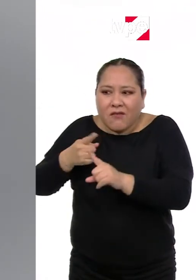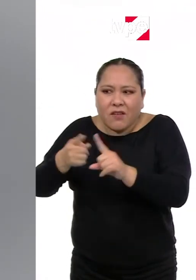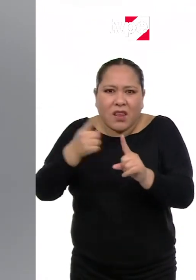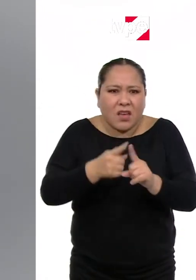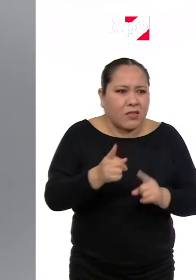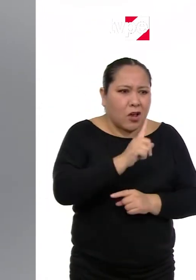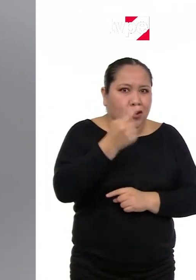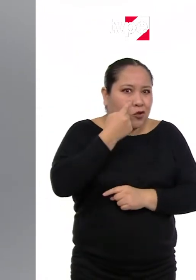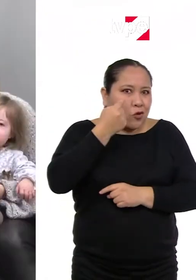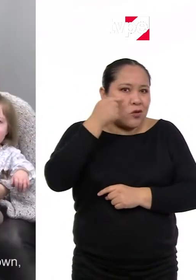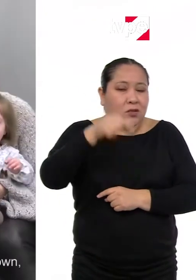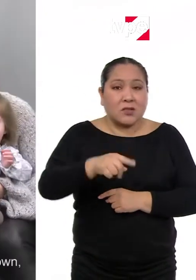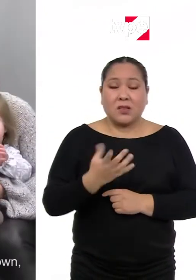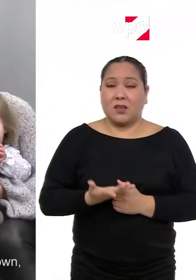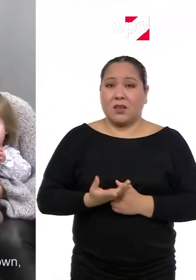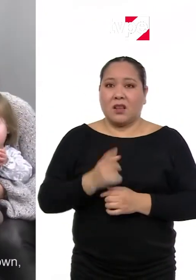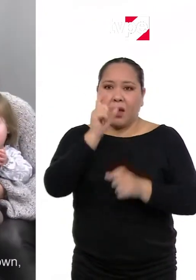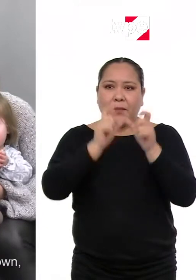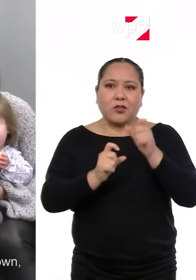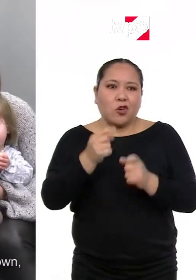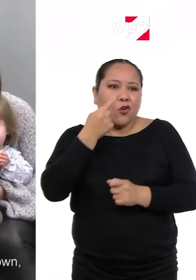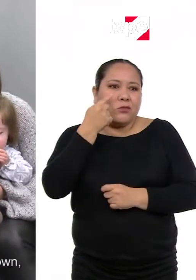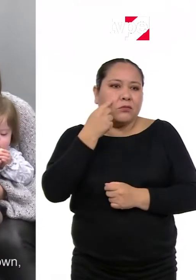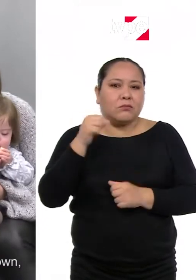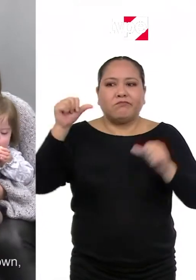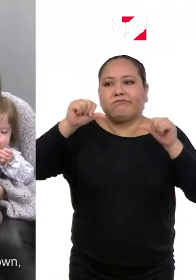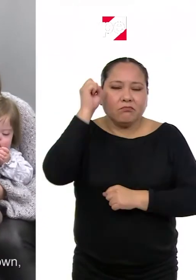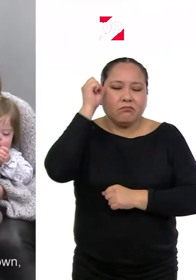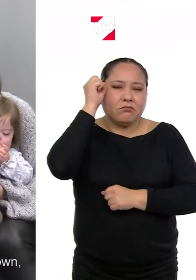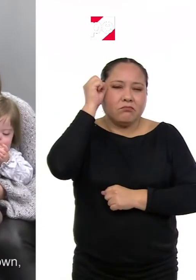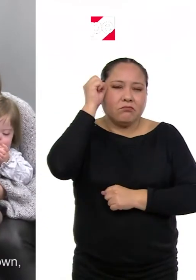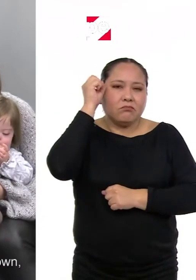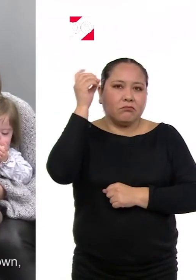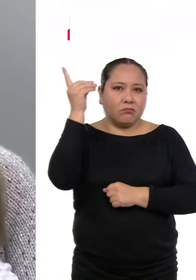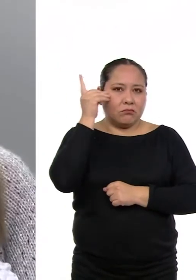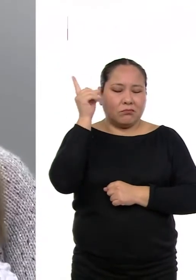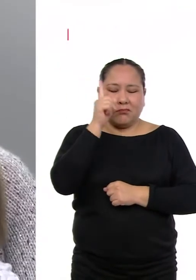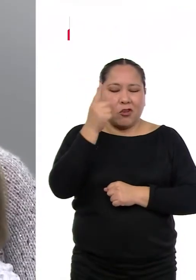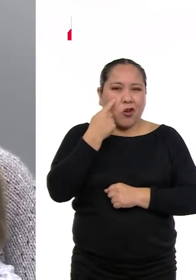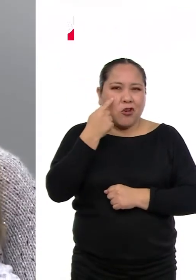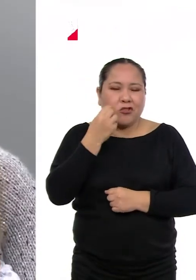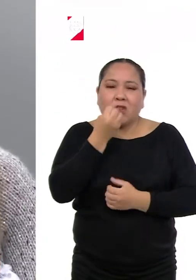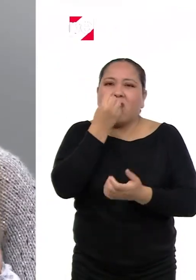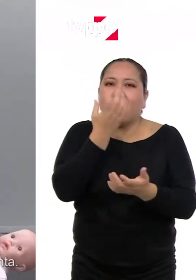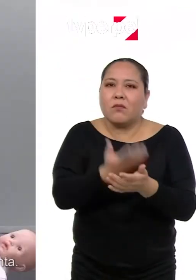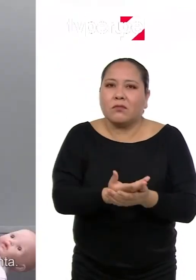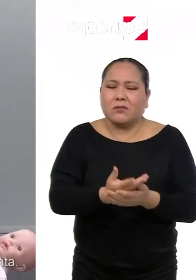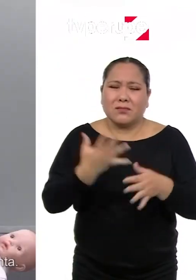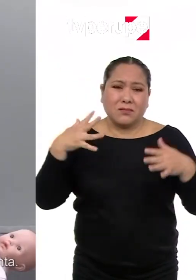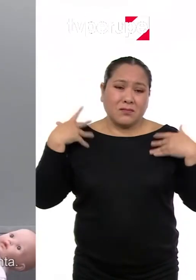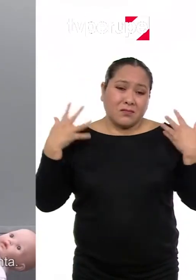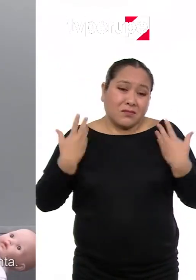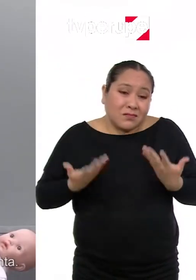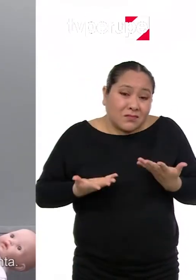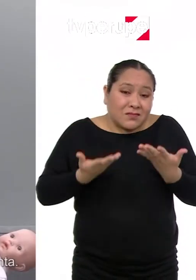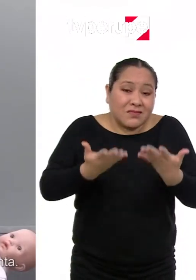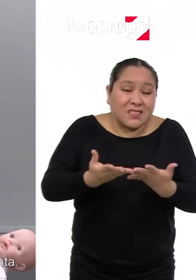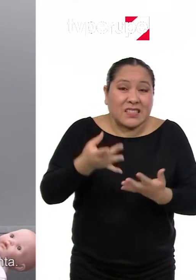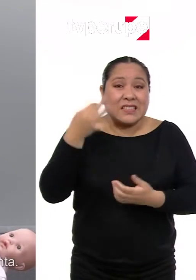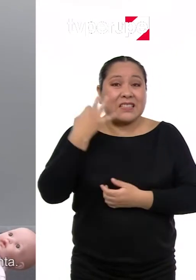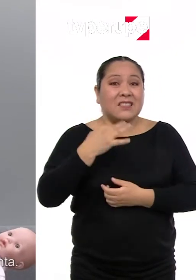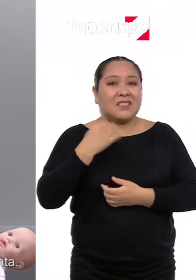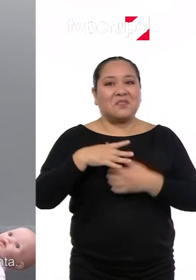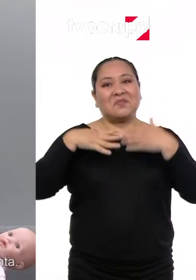lo diferente, a lo desconocido. La gente solo sabe lo malo del síndrome de Down. No sabe lo bueno. La alegría que desprende.